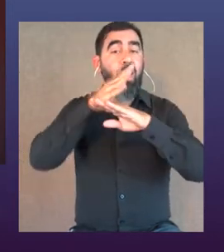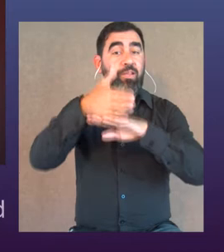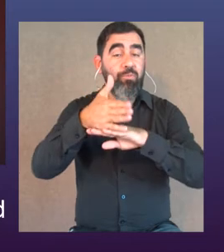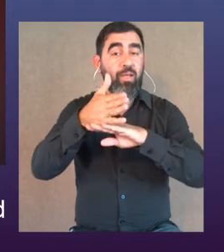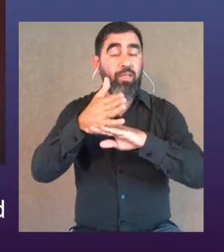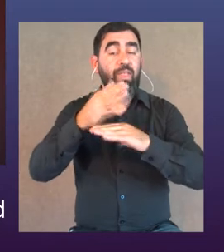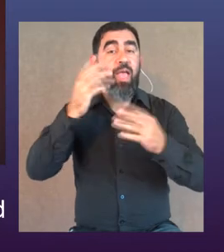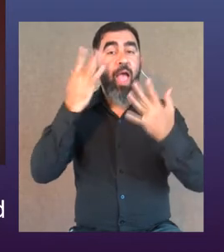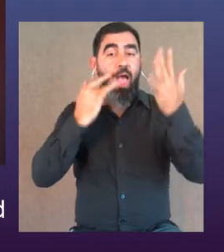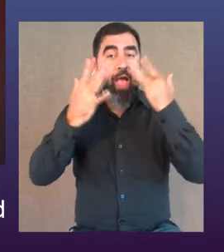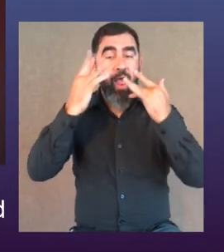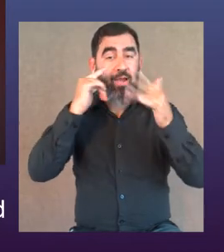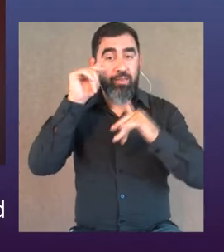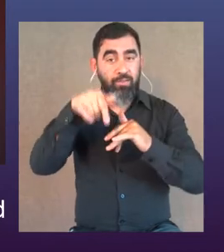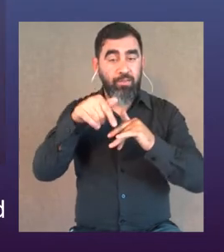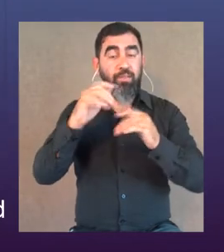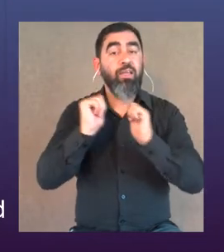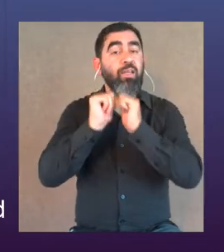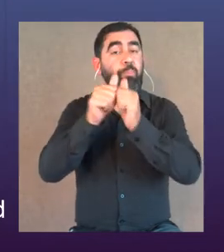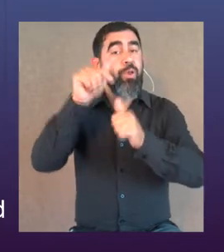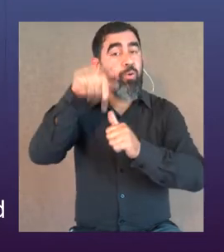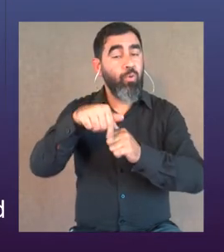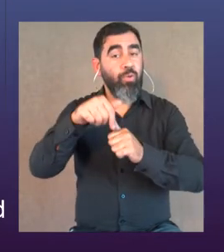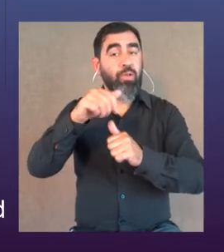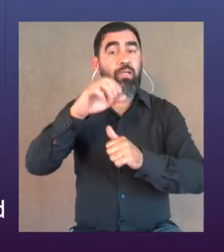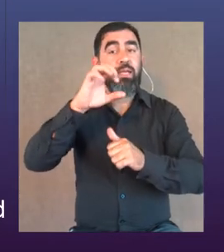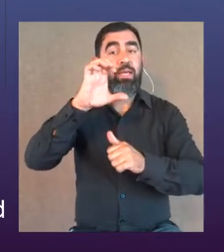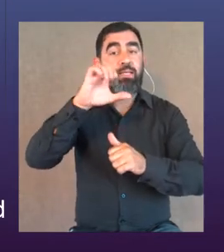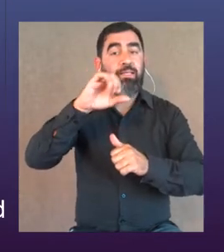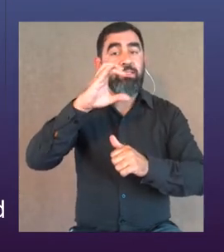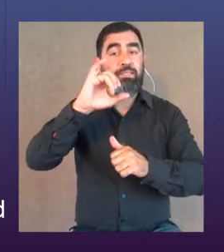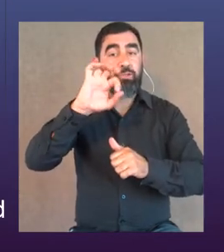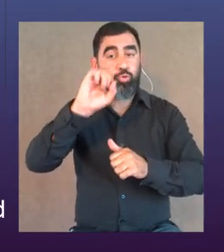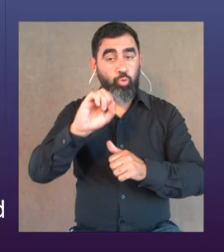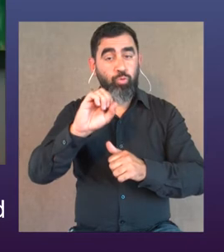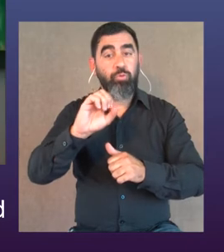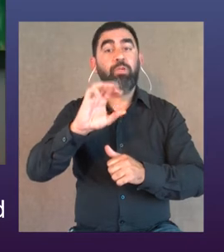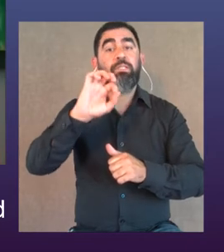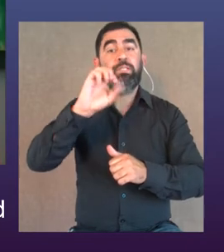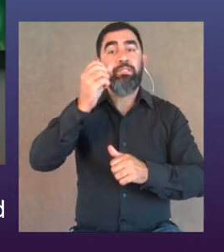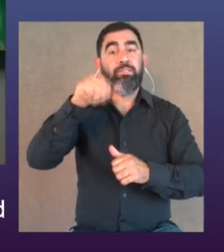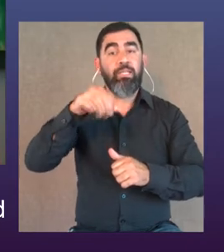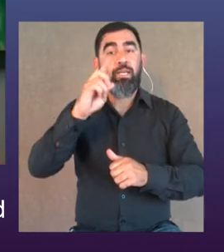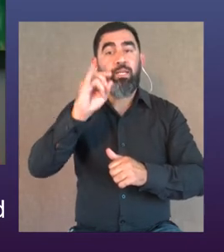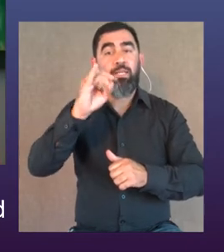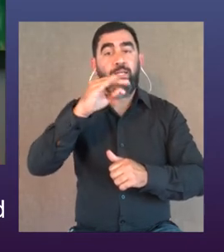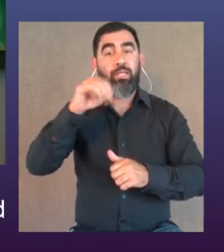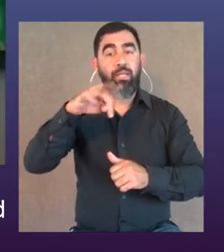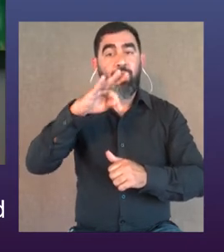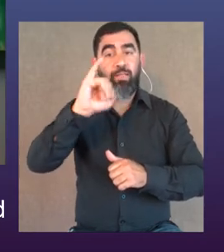accesibilidad en las artes escénicas. Nos acompañan Inés Enciso, Carmen Sanguinetti,